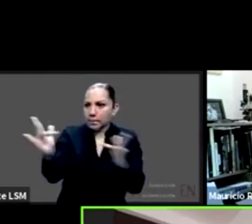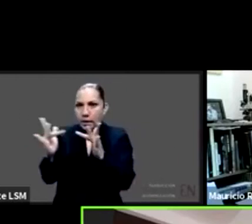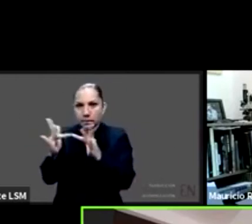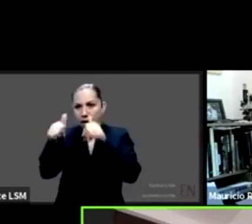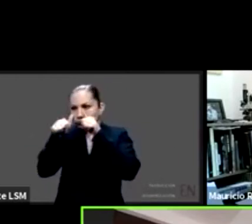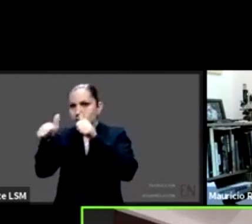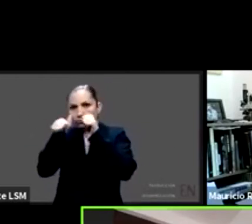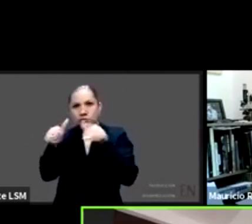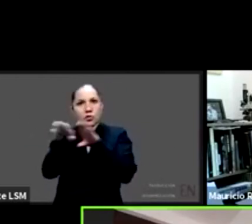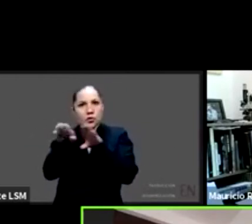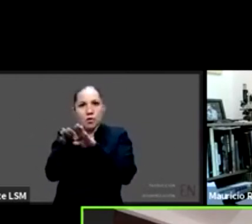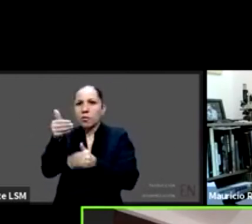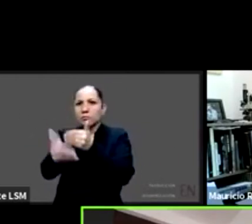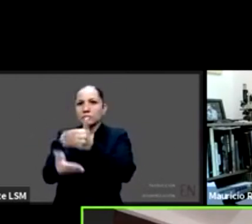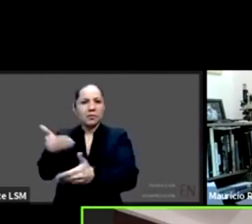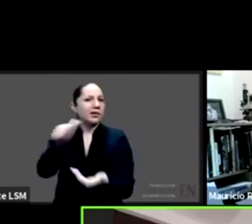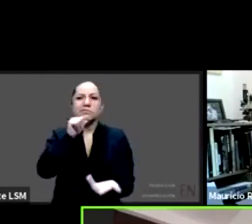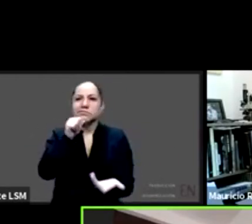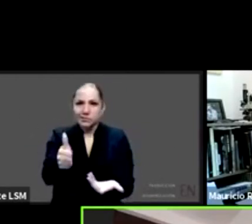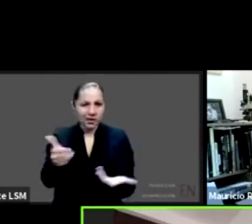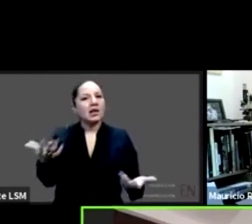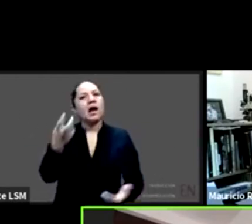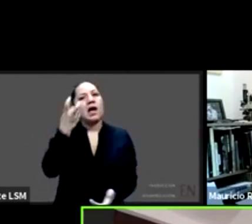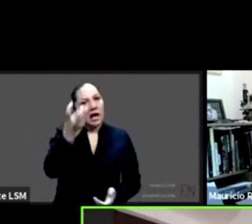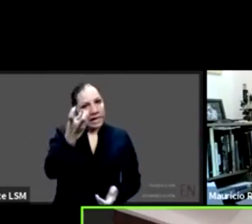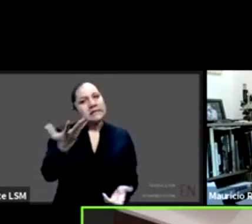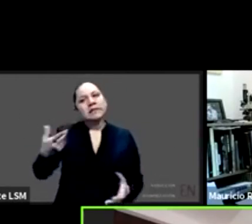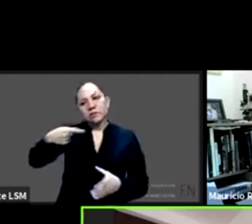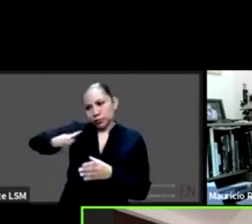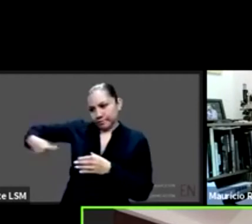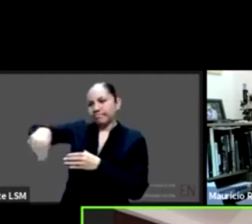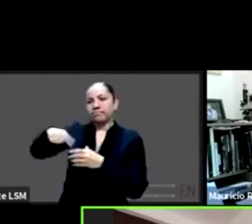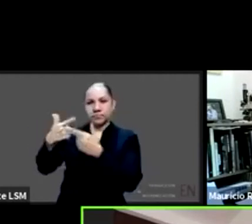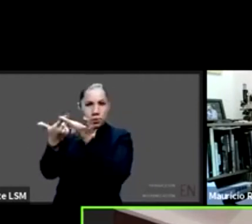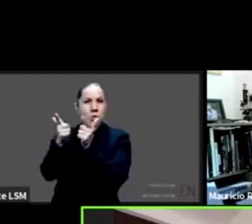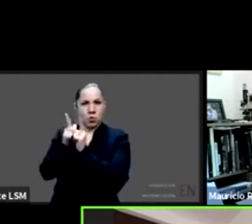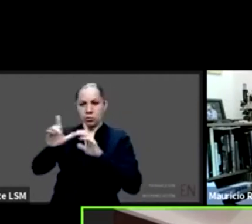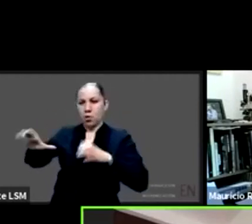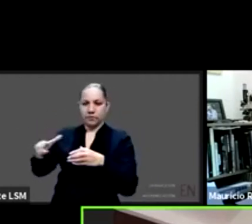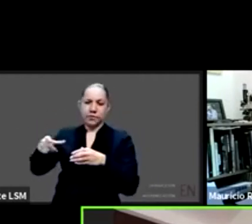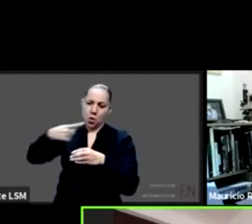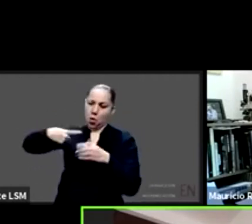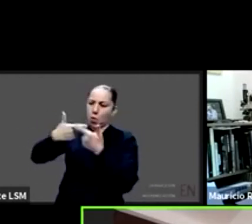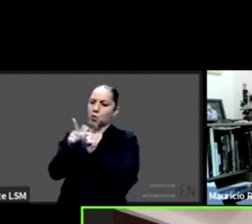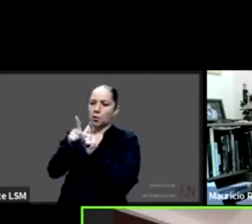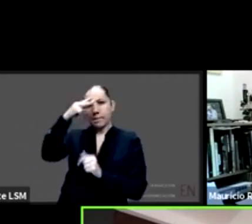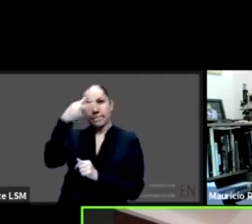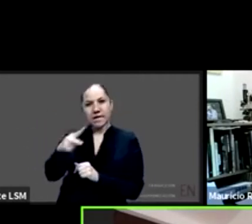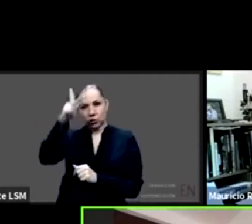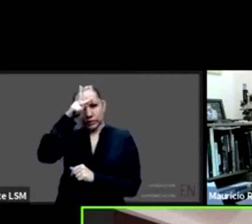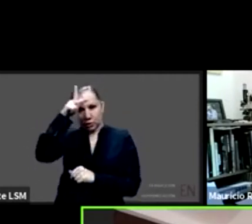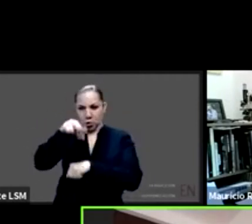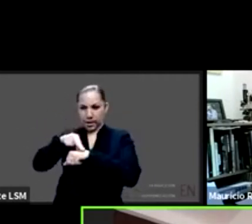que se consideró entre un grupo nutrido constituido por el Grupo Mexicano Psicología Pediátrica Justicia para